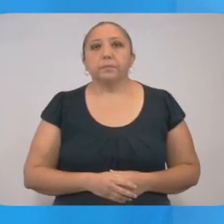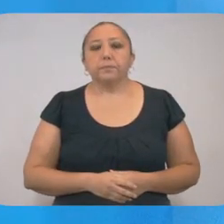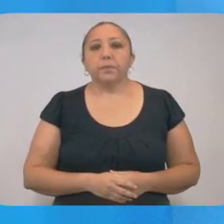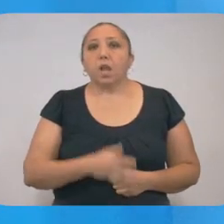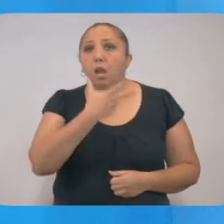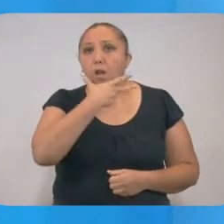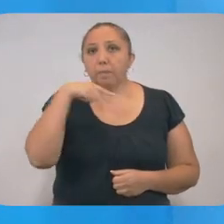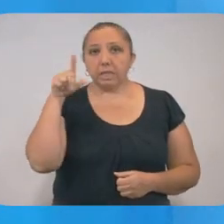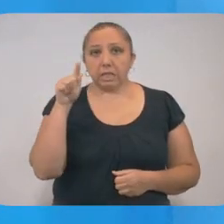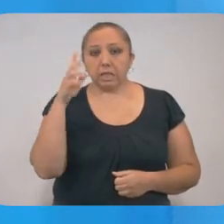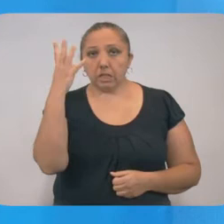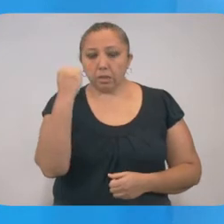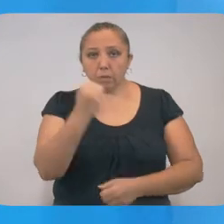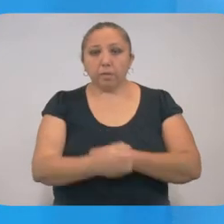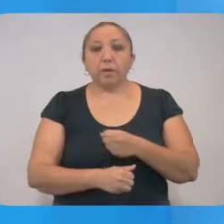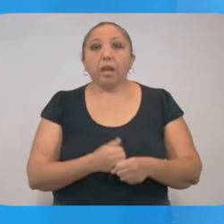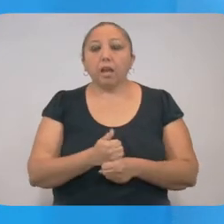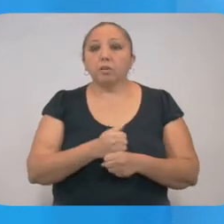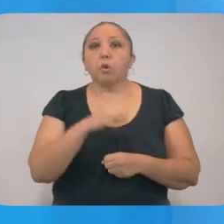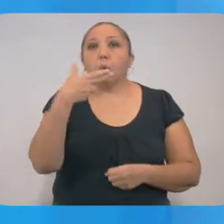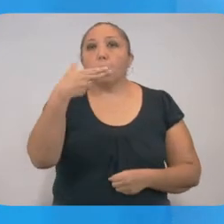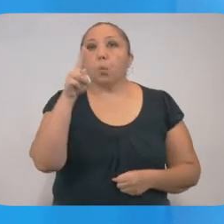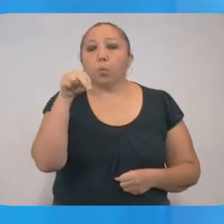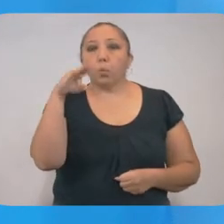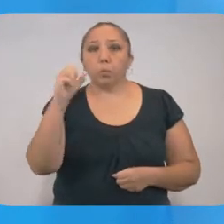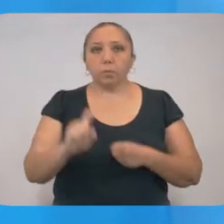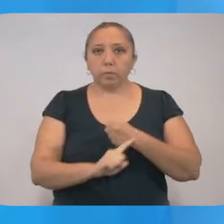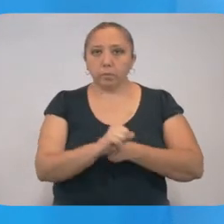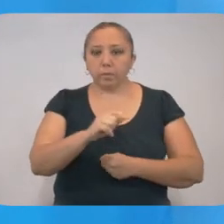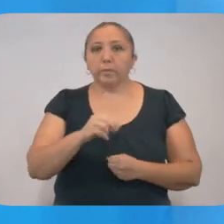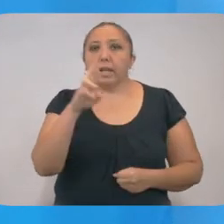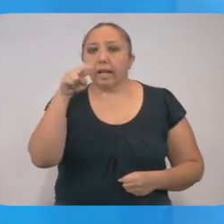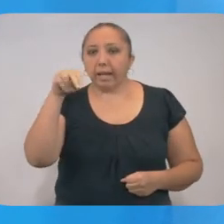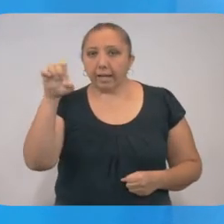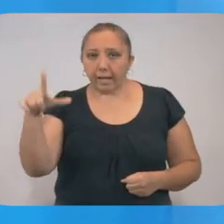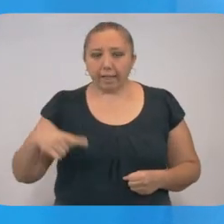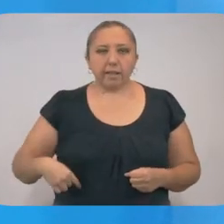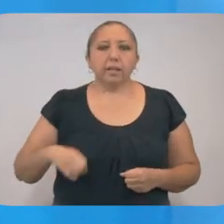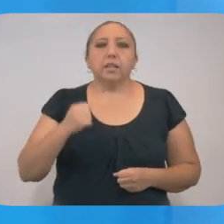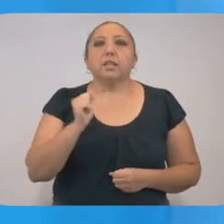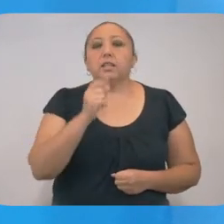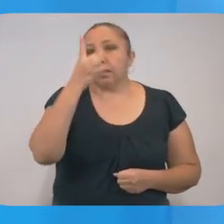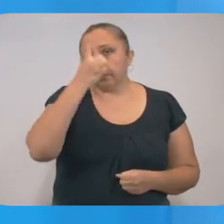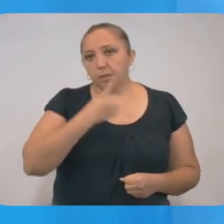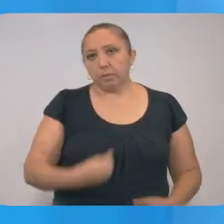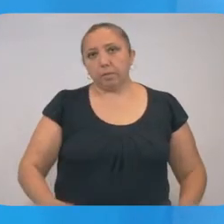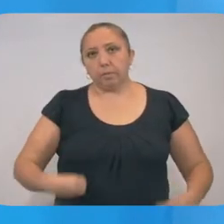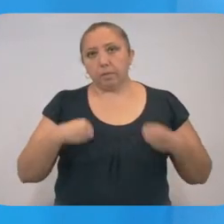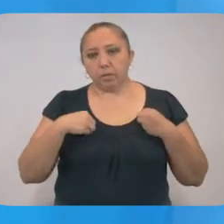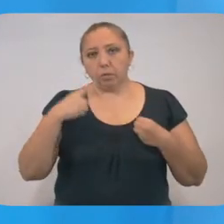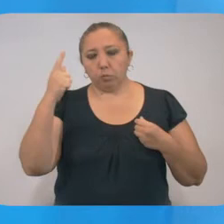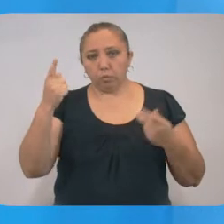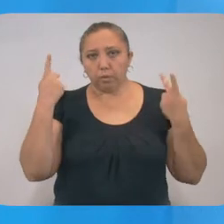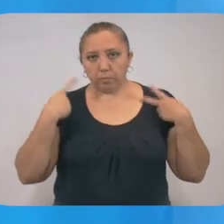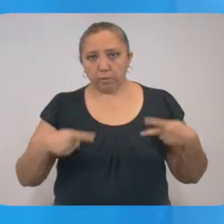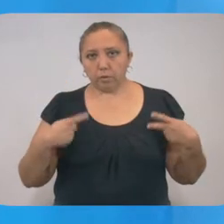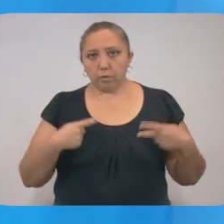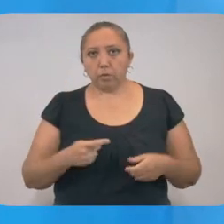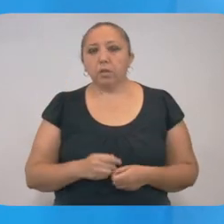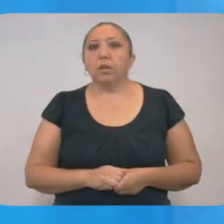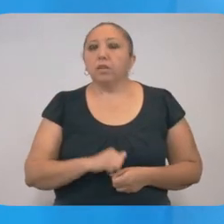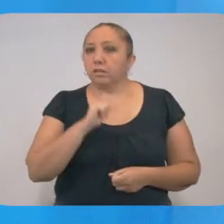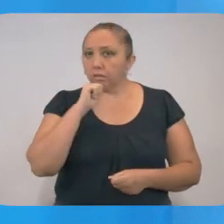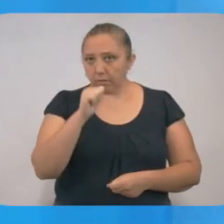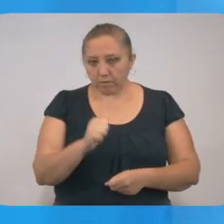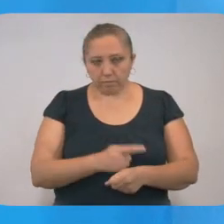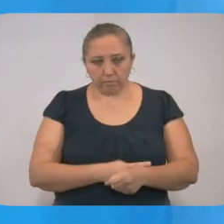Hombre de 79 años de Junucumá, con insuficiencia renal crónica y diabetes. El paciente convivía con un contacto, el cual se